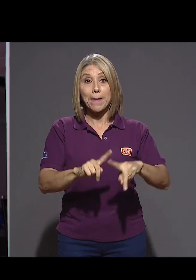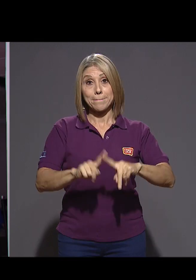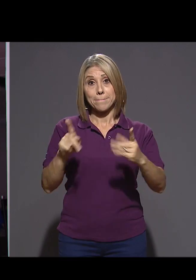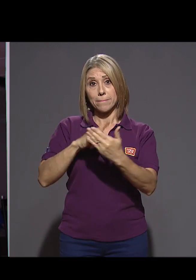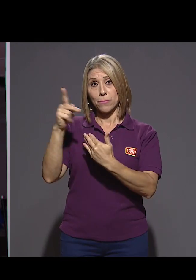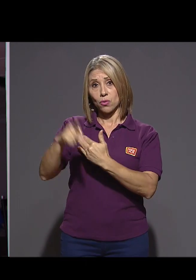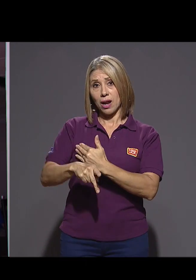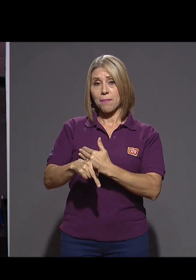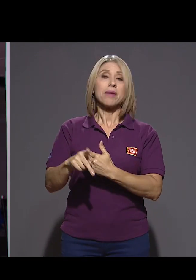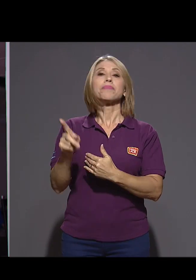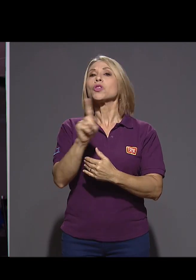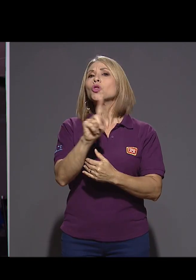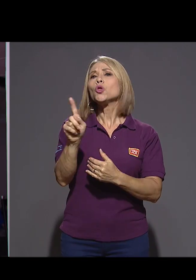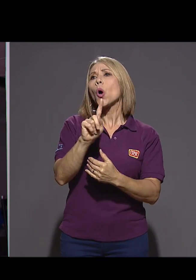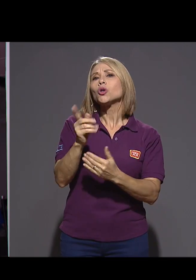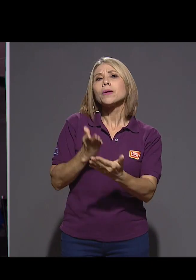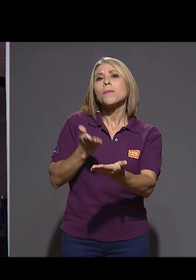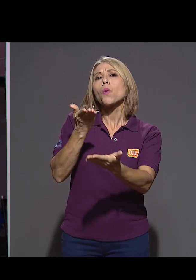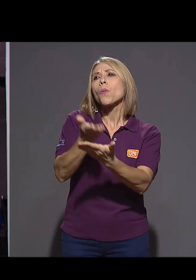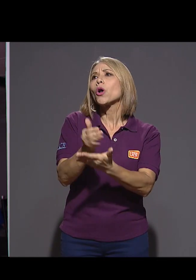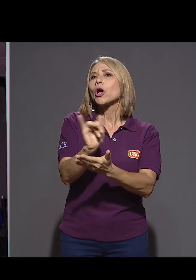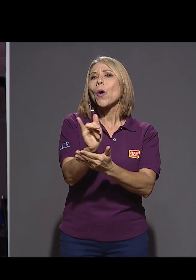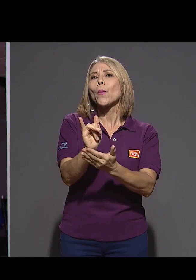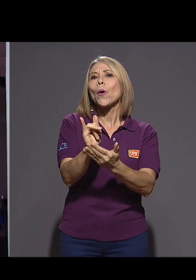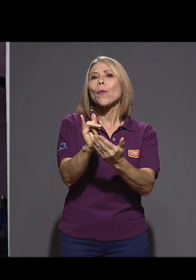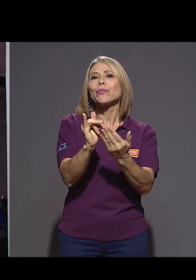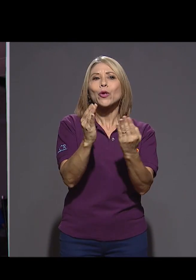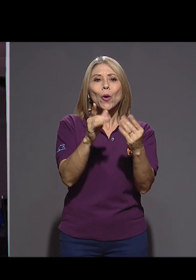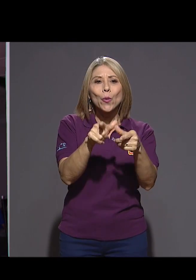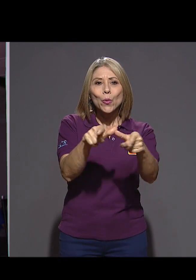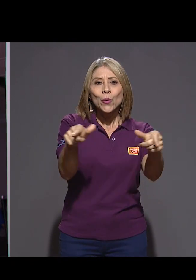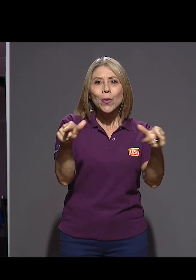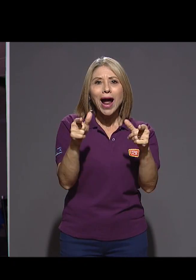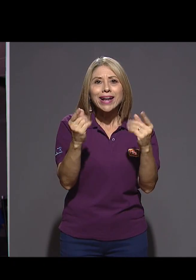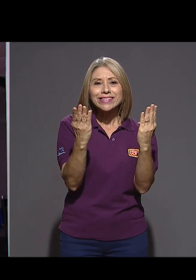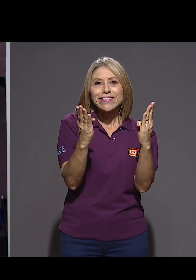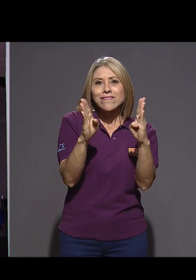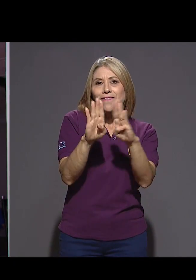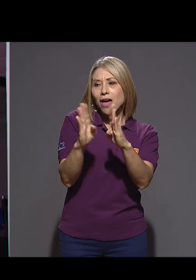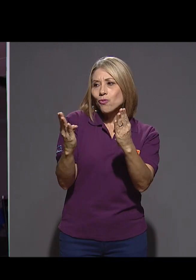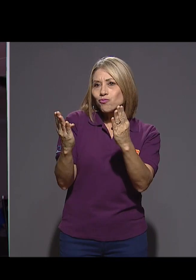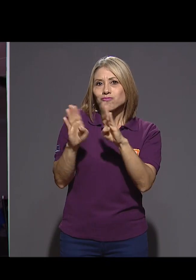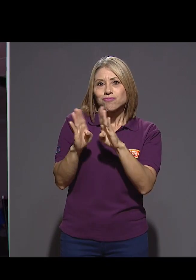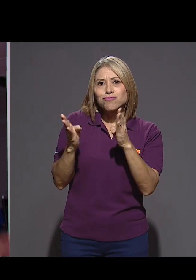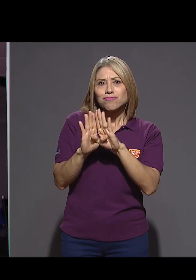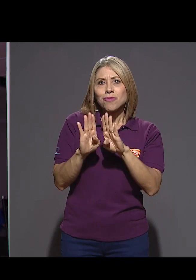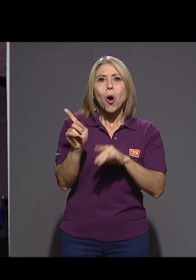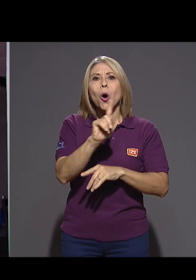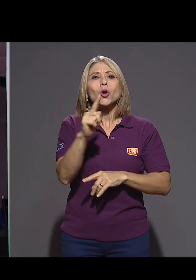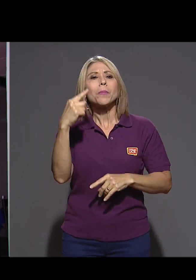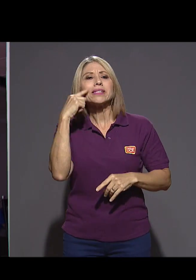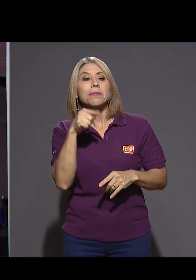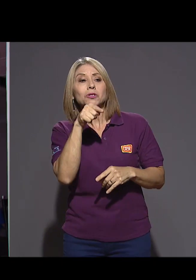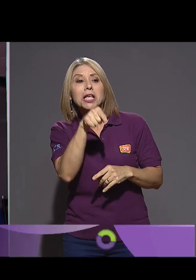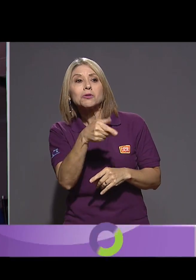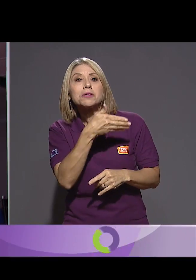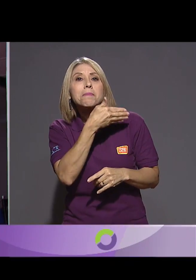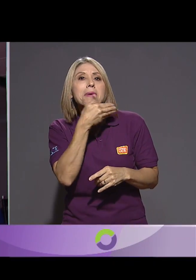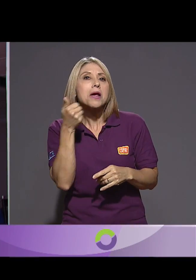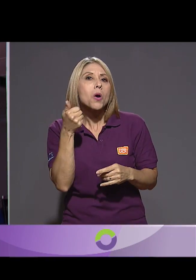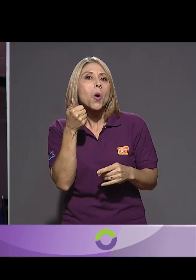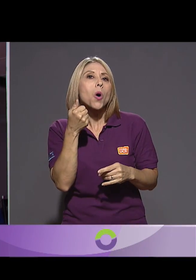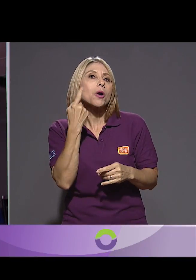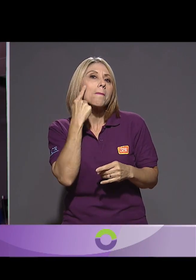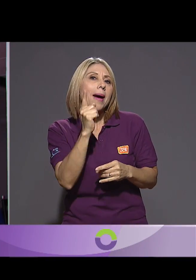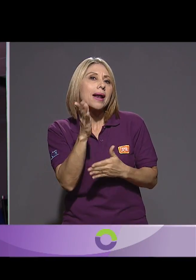pero el programa no se propone como un lugar cerrado, ni caemos en este criterio de si es mejor para un